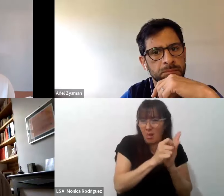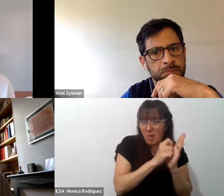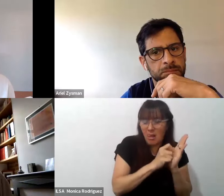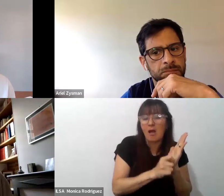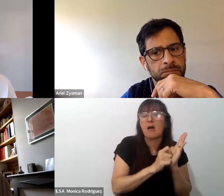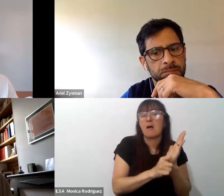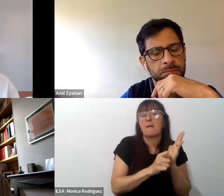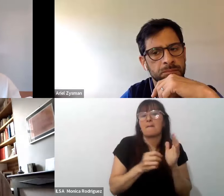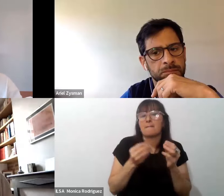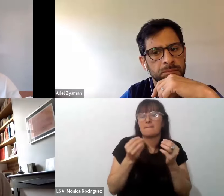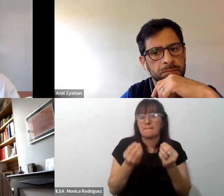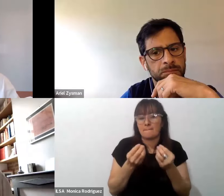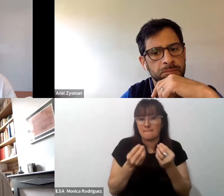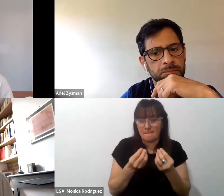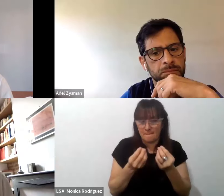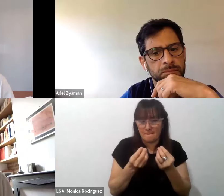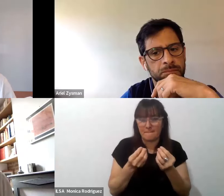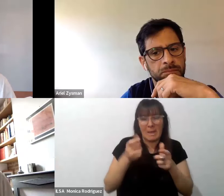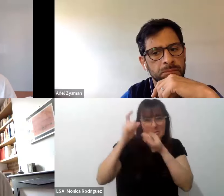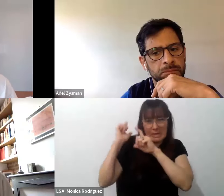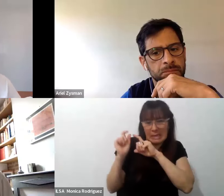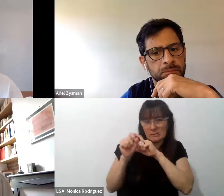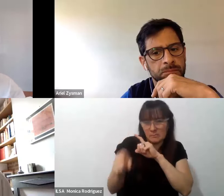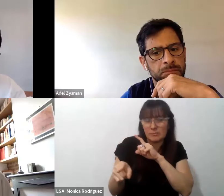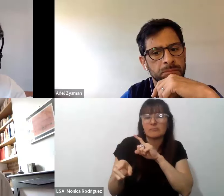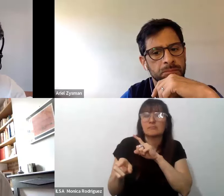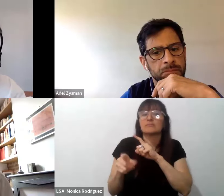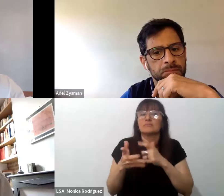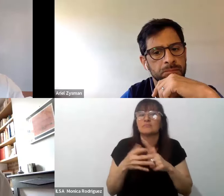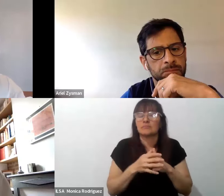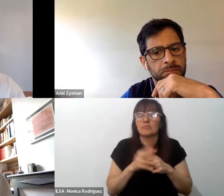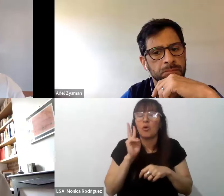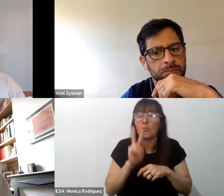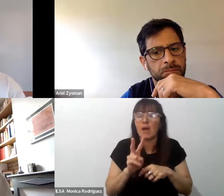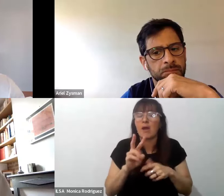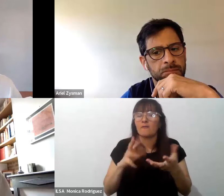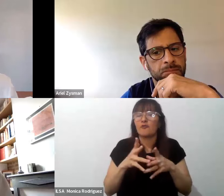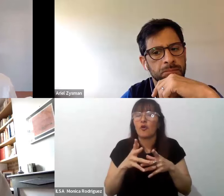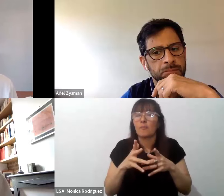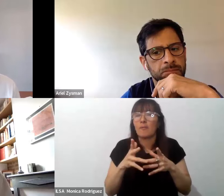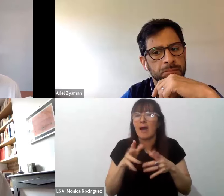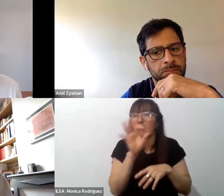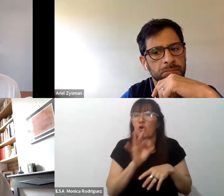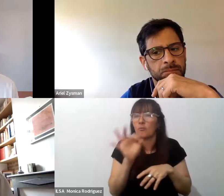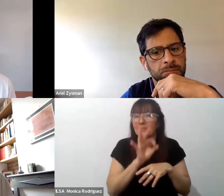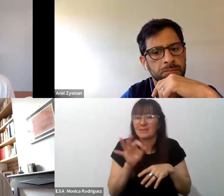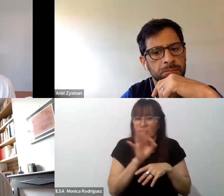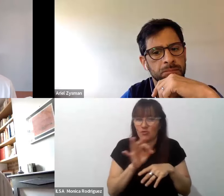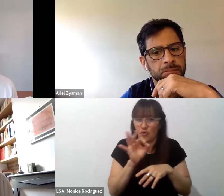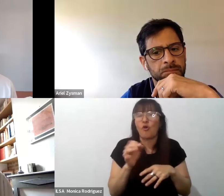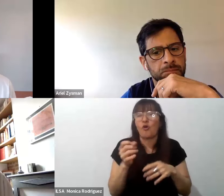una objetivación de la práctica